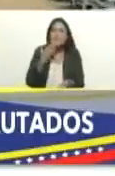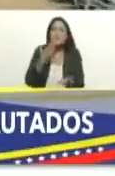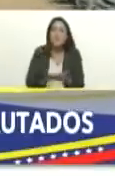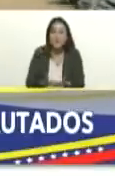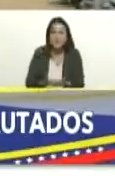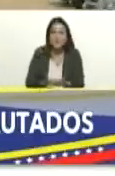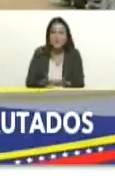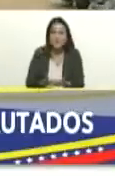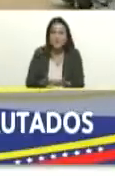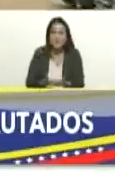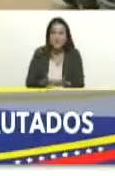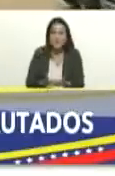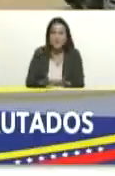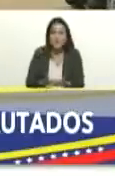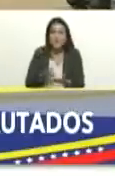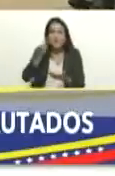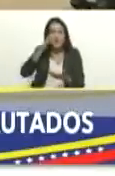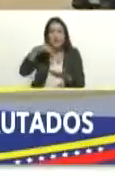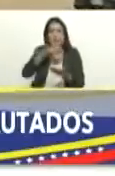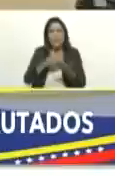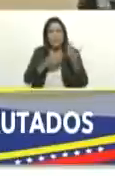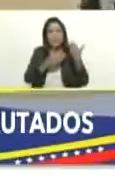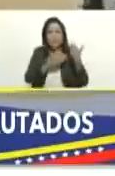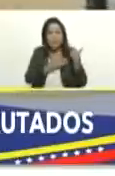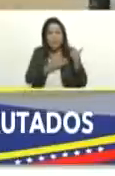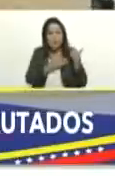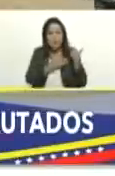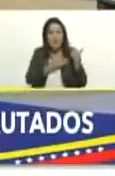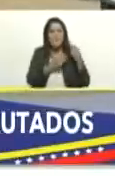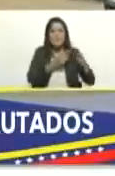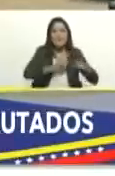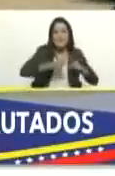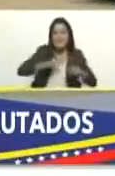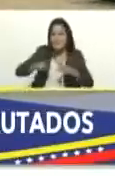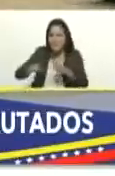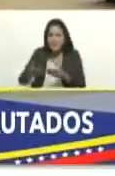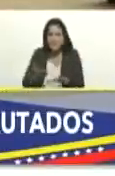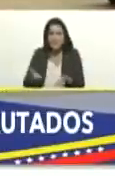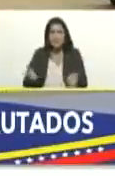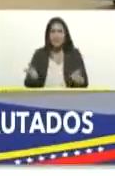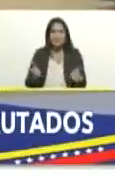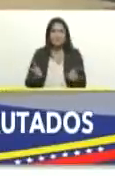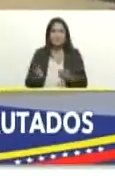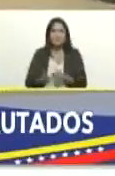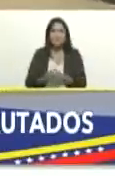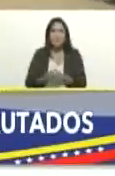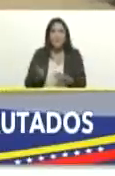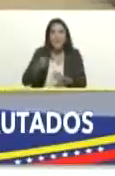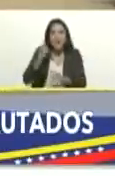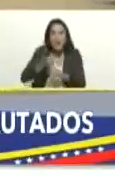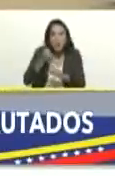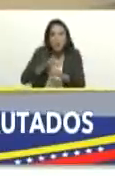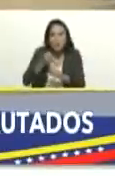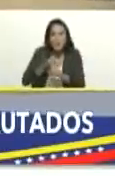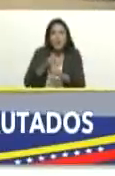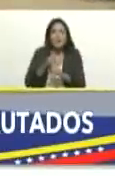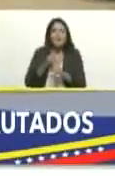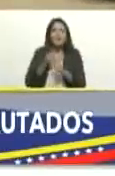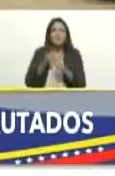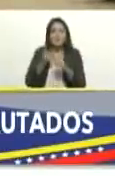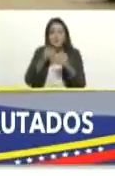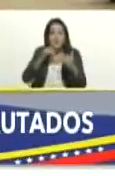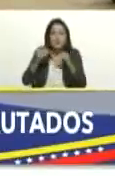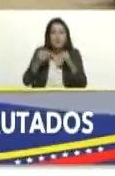de gobernar colectivamente todo el esfuerzo por dar esa batalla moral esa batalla de los valores